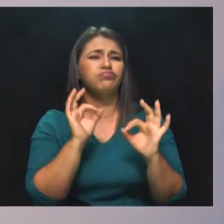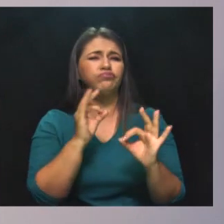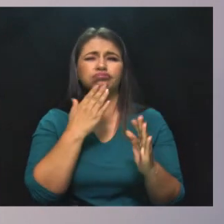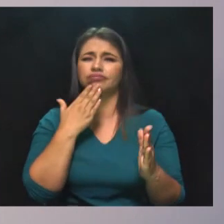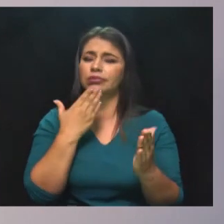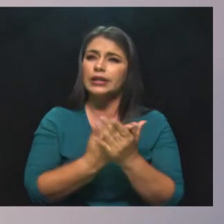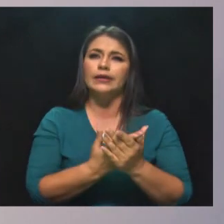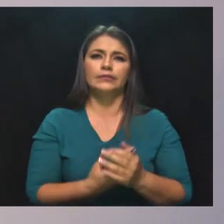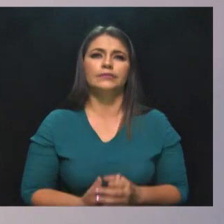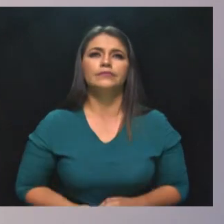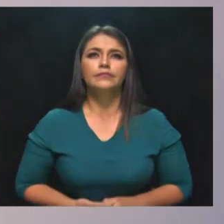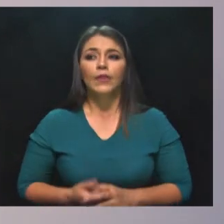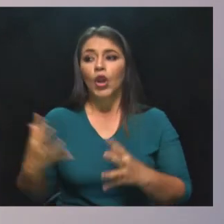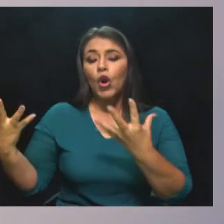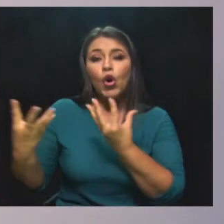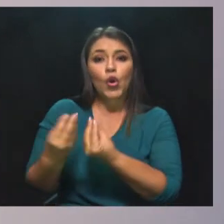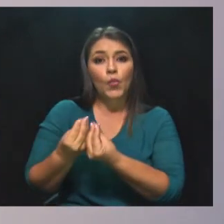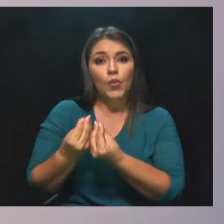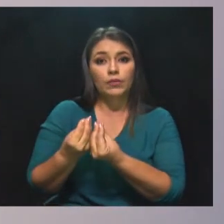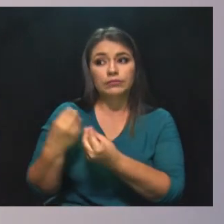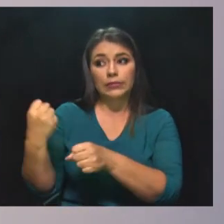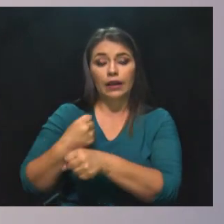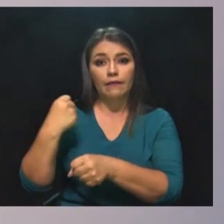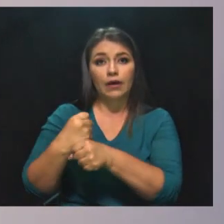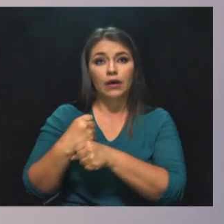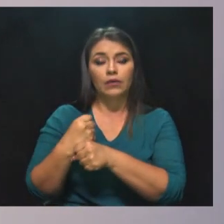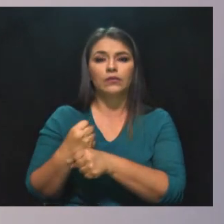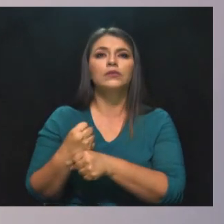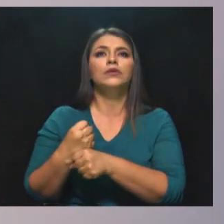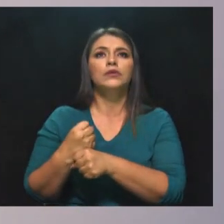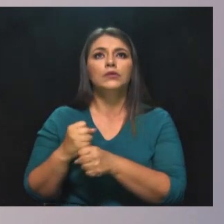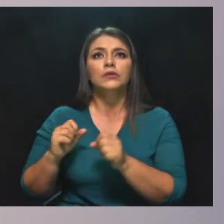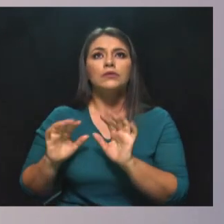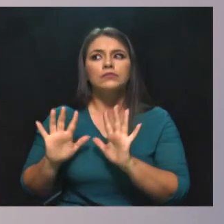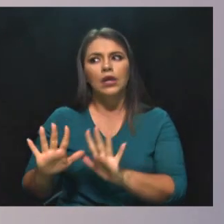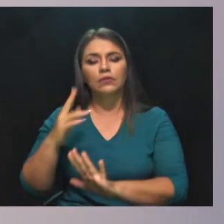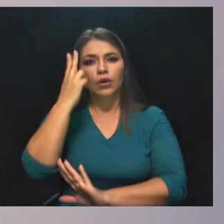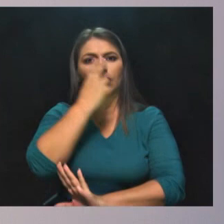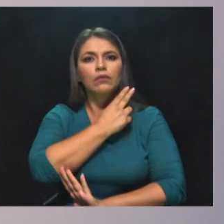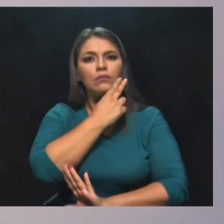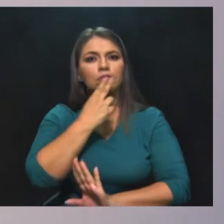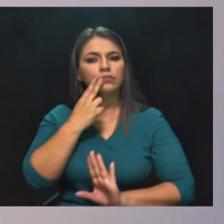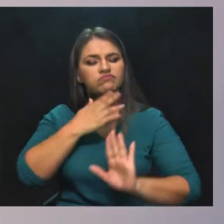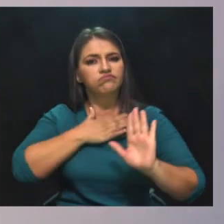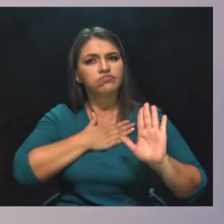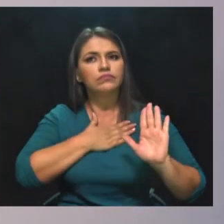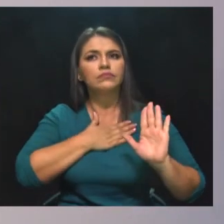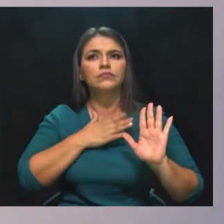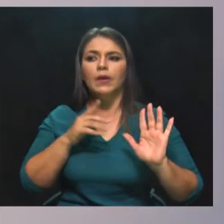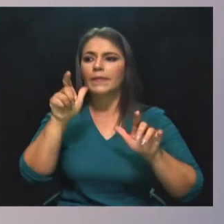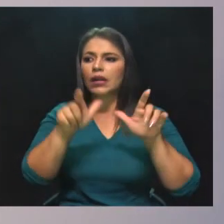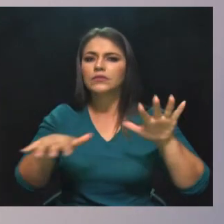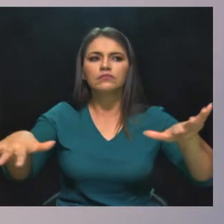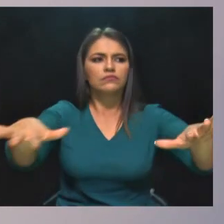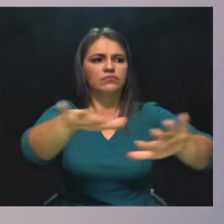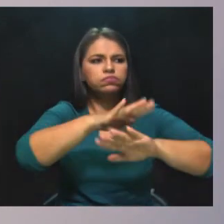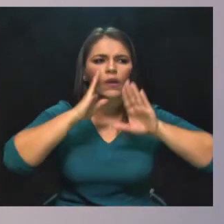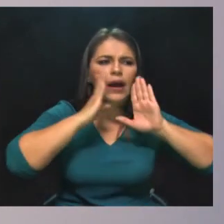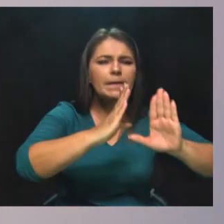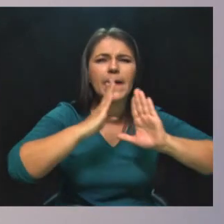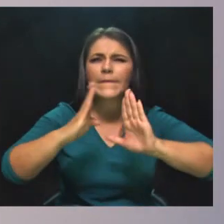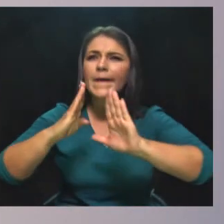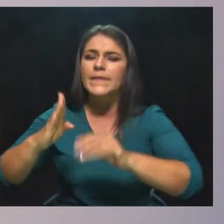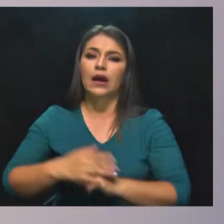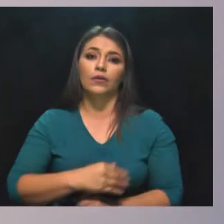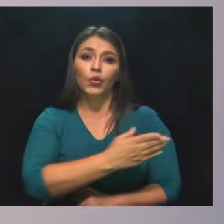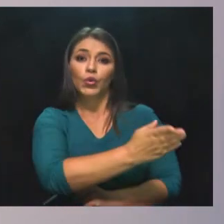A mi equipo de gobierno lo he invitado a mantener el mayor compromiso con todos los habitantes del territorio, con